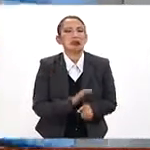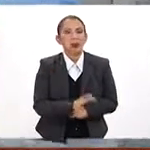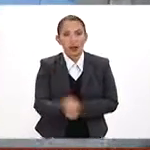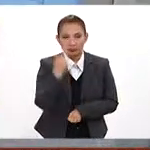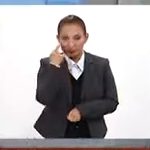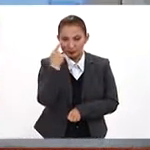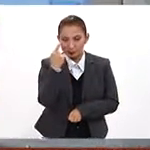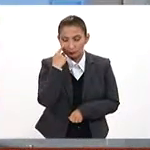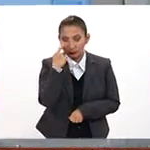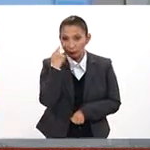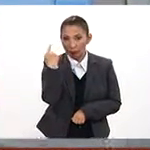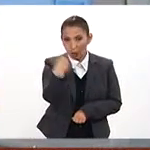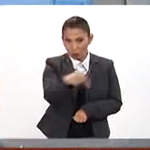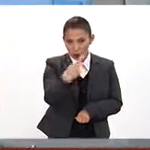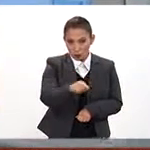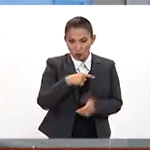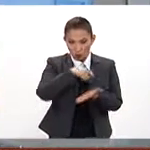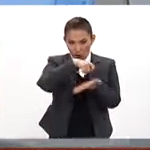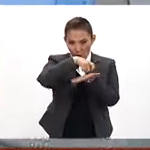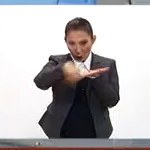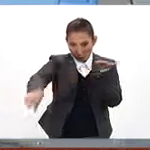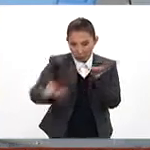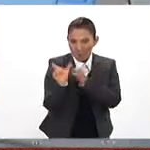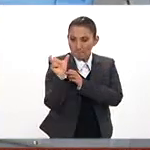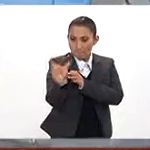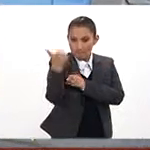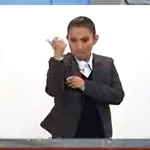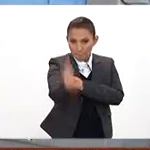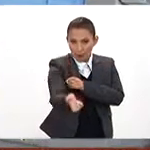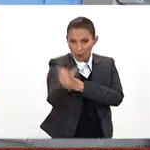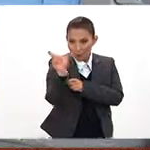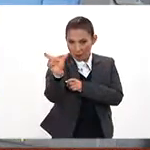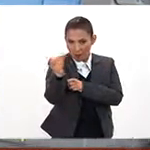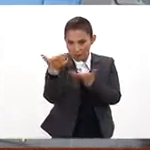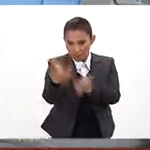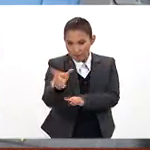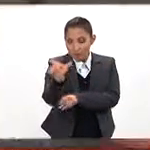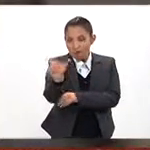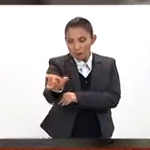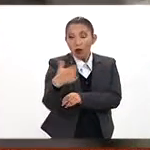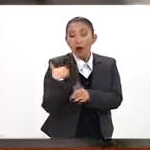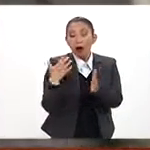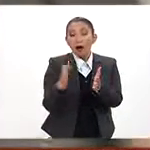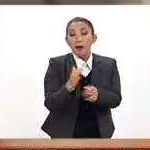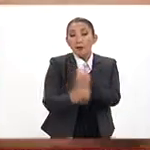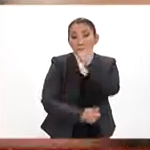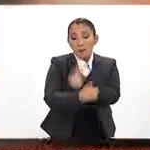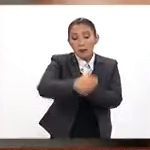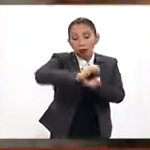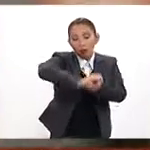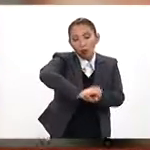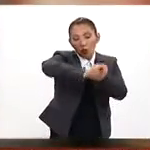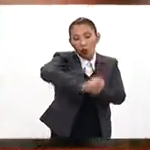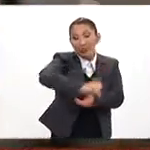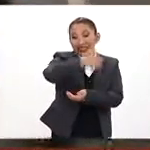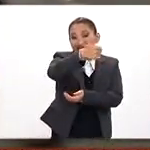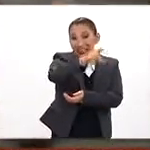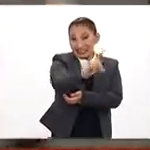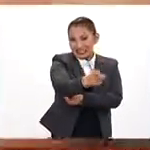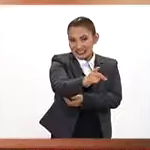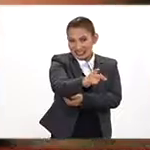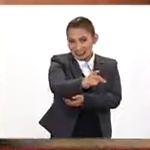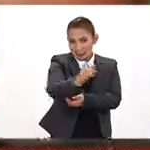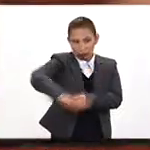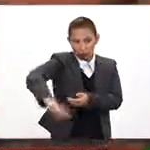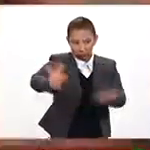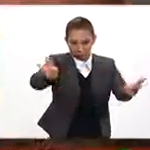A través de tu operación, de tu consumo de bienes y servicios que hiciste, participas en un sorteo que se celebra el 6 de diciembre, es un